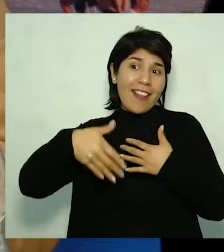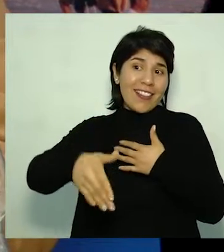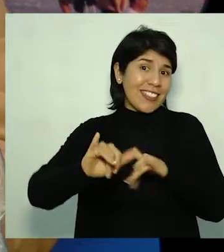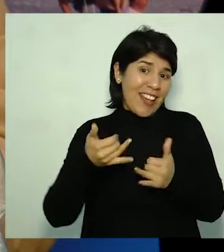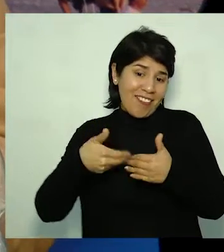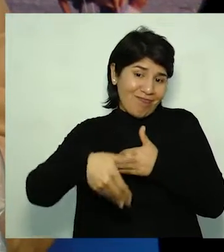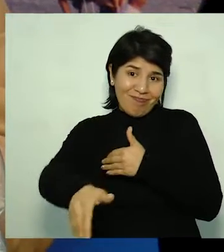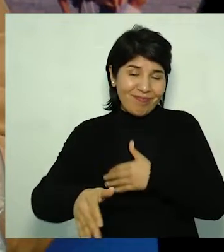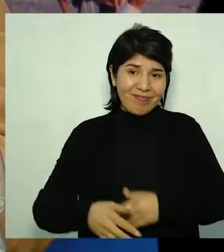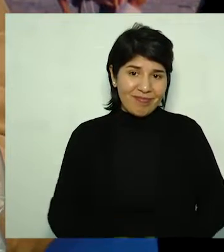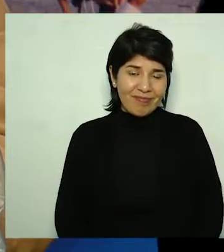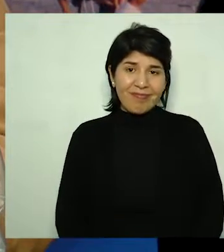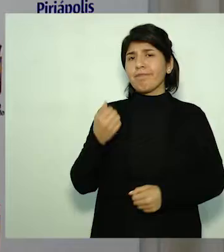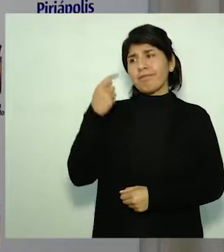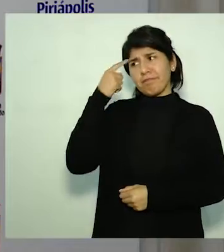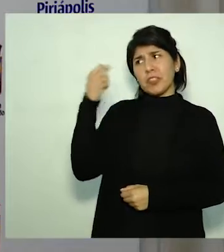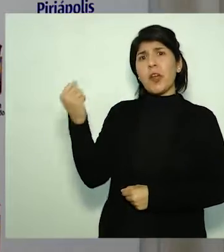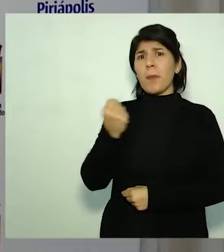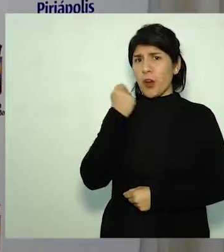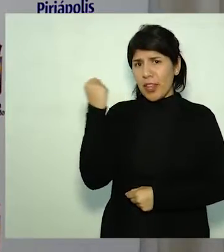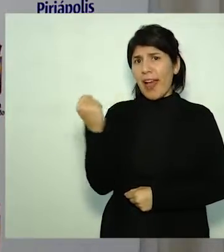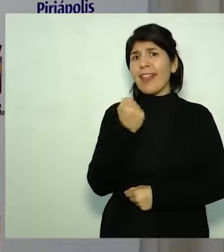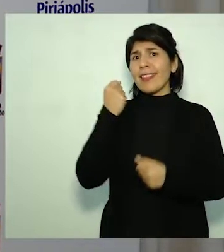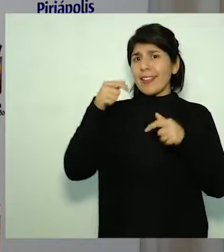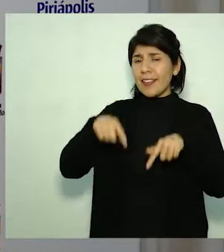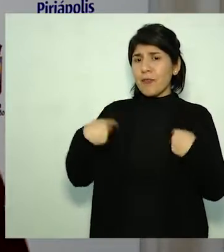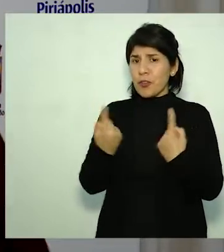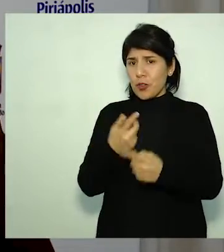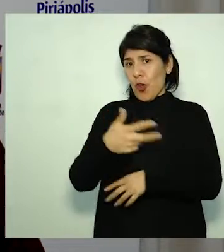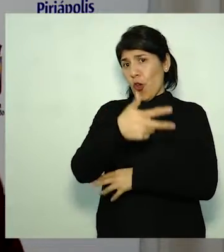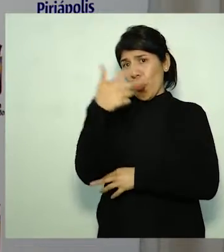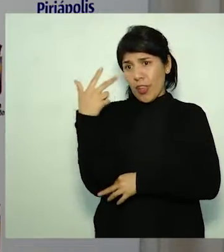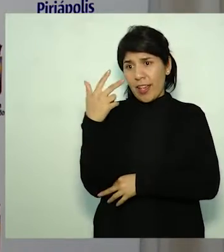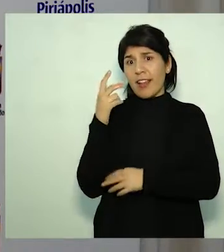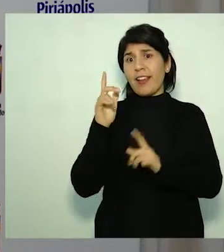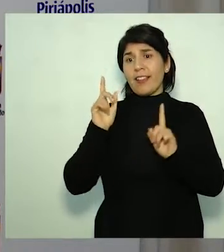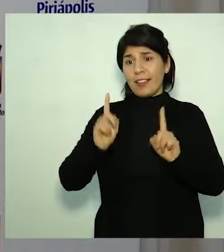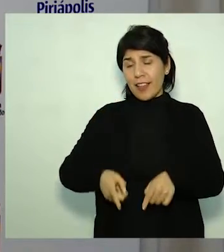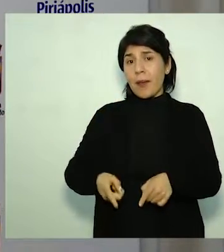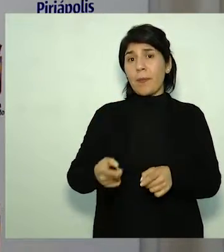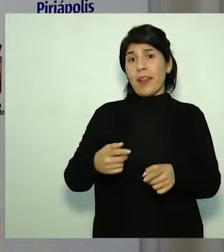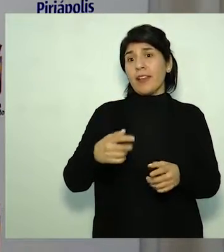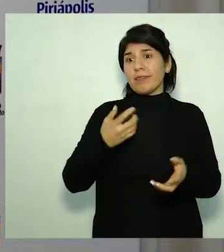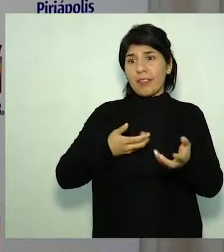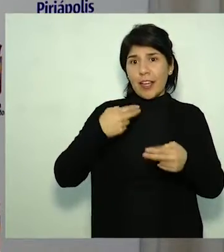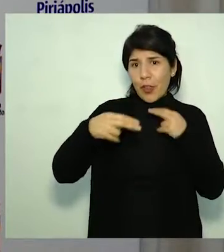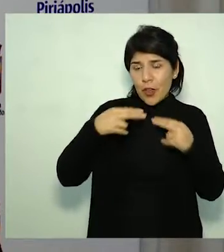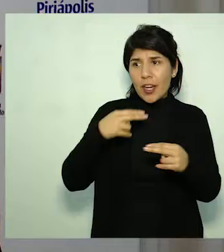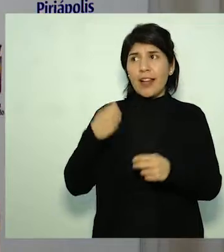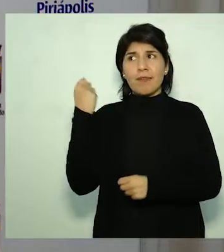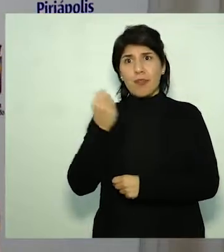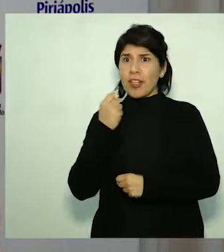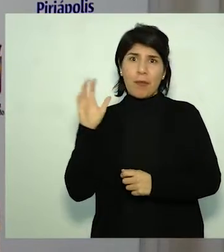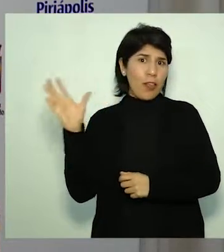temporada, que ya está a la vuelta de la esquina. Bueno, creo que es muy importante, no solo para el gremio hotelero y también gastronómico, sino también,